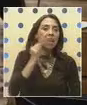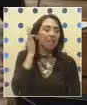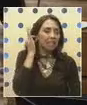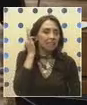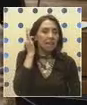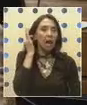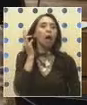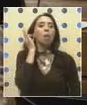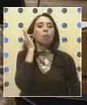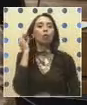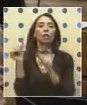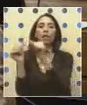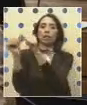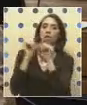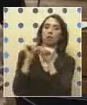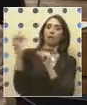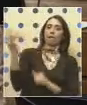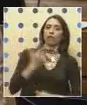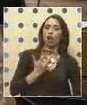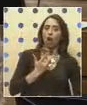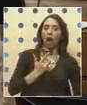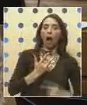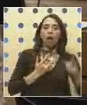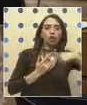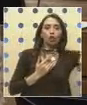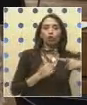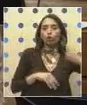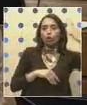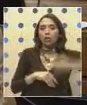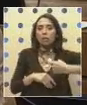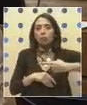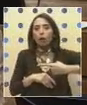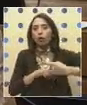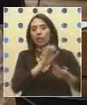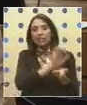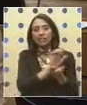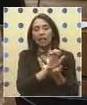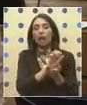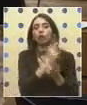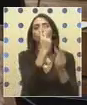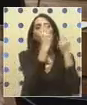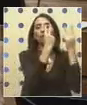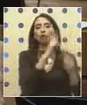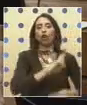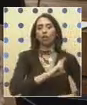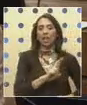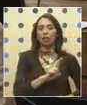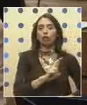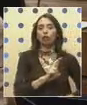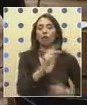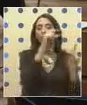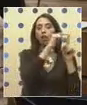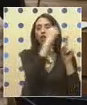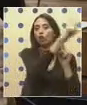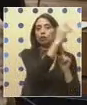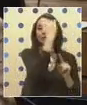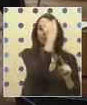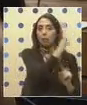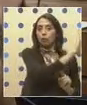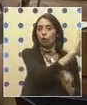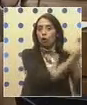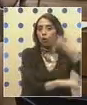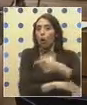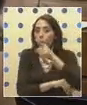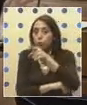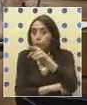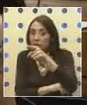a una mujer que es violada? Le vamos a imponer el Estado, una visión religiosa, una visión de concepto, y le va a